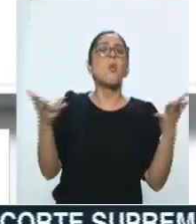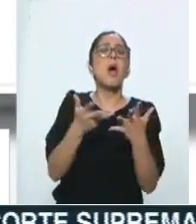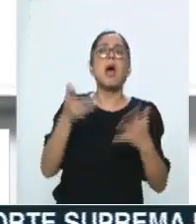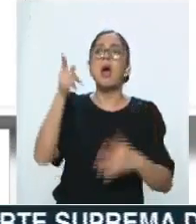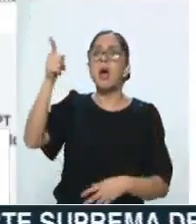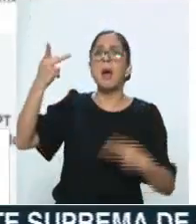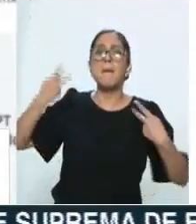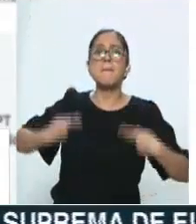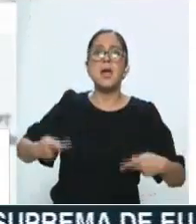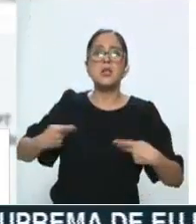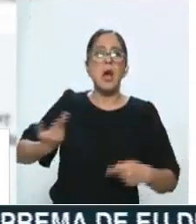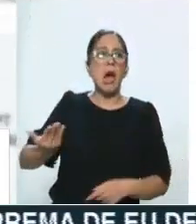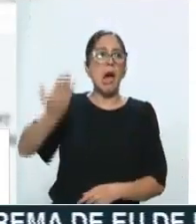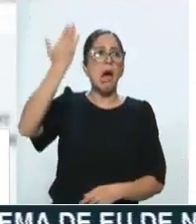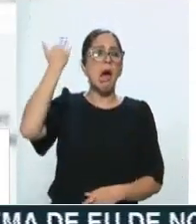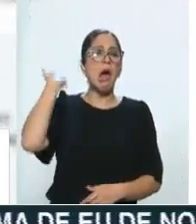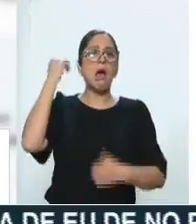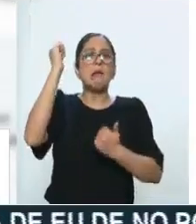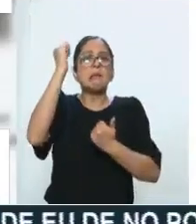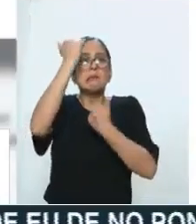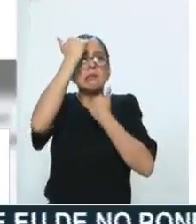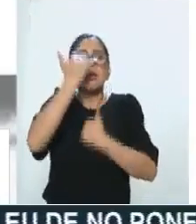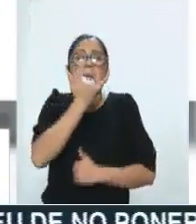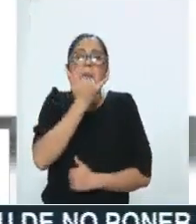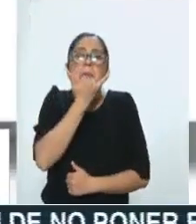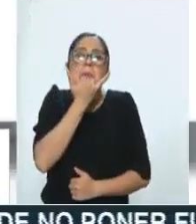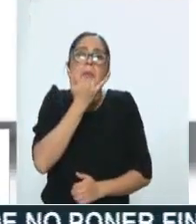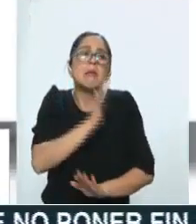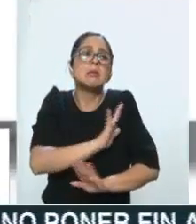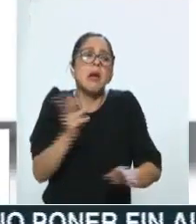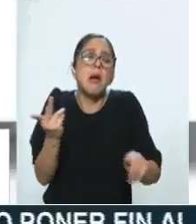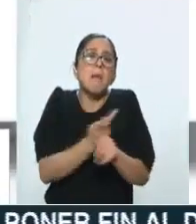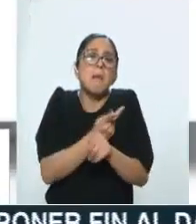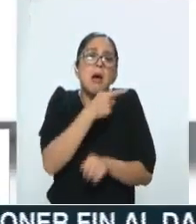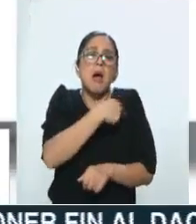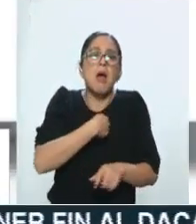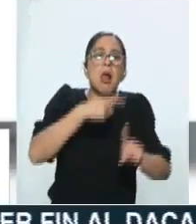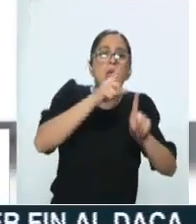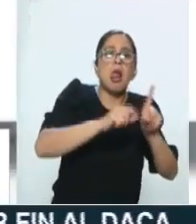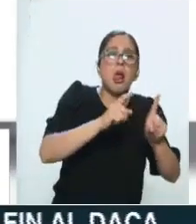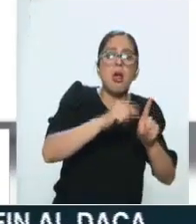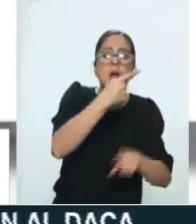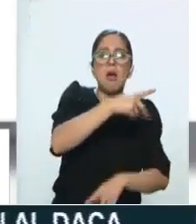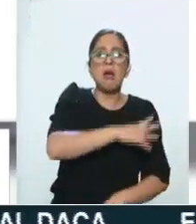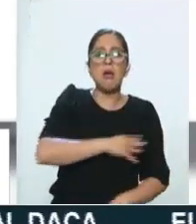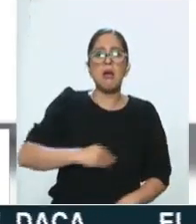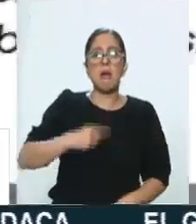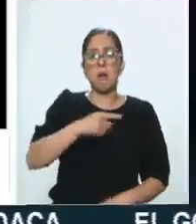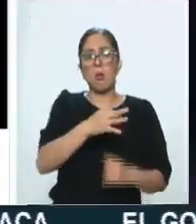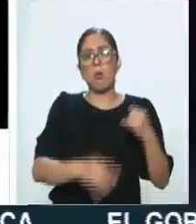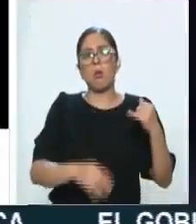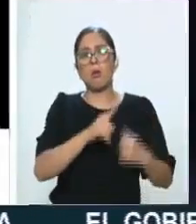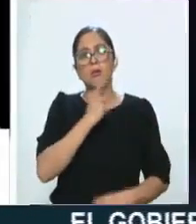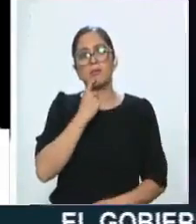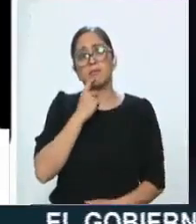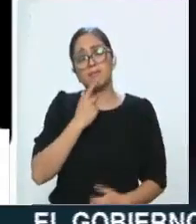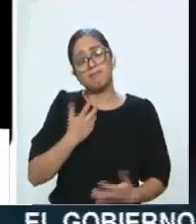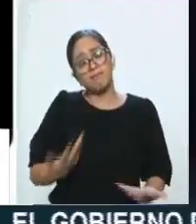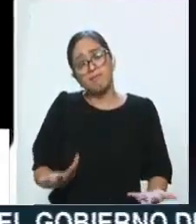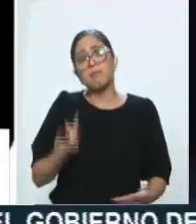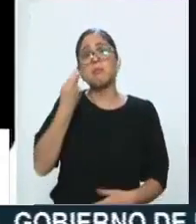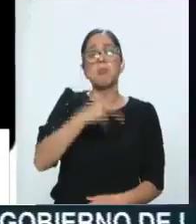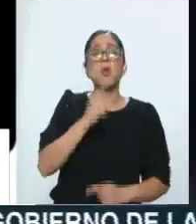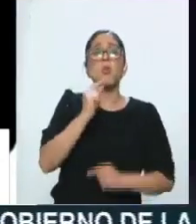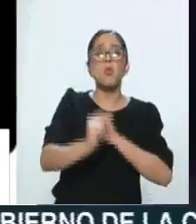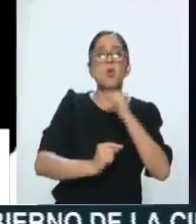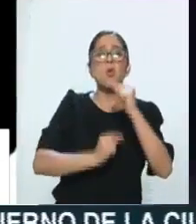bueno, pues ahora tenemos aquí una nueva historia, a ver cómo continúa. Contundente el papel de las redes sociales, cada vez más en lo